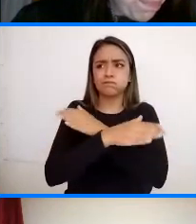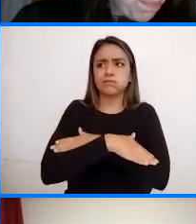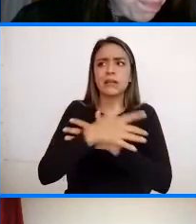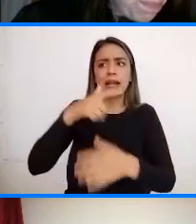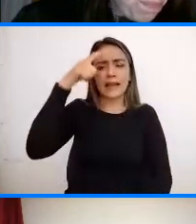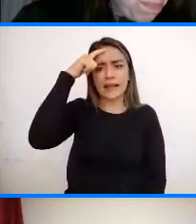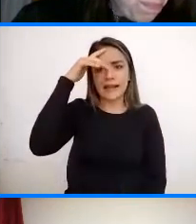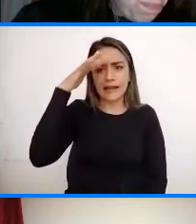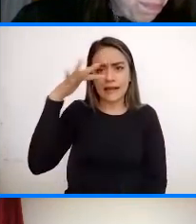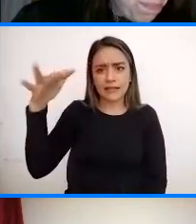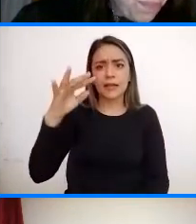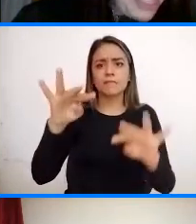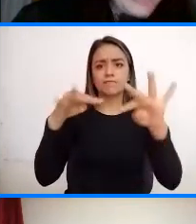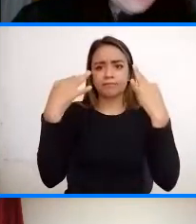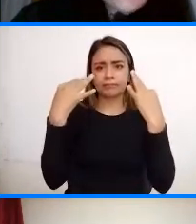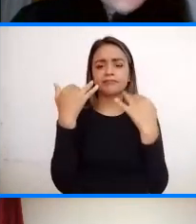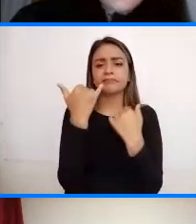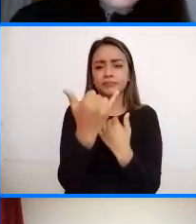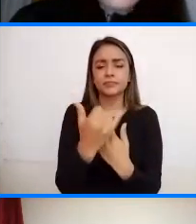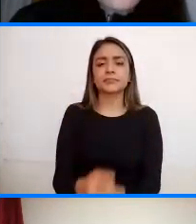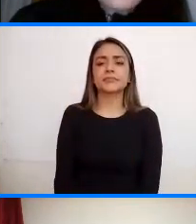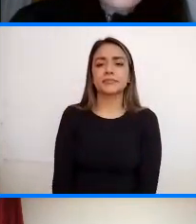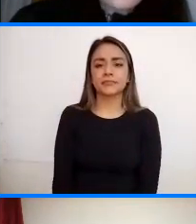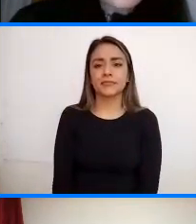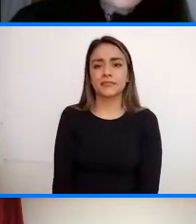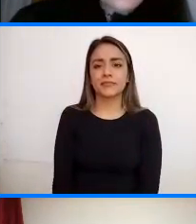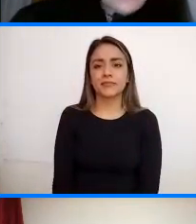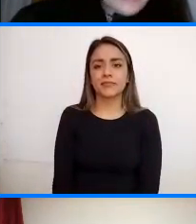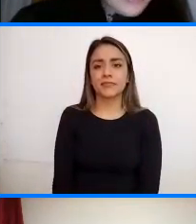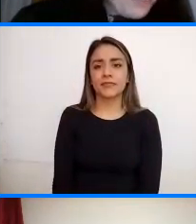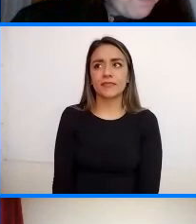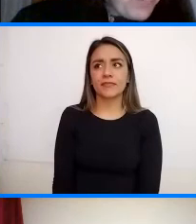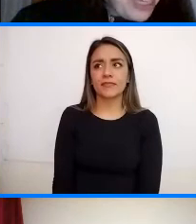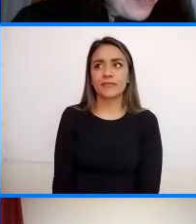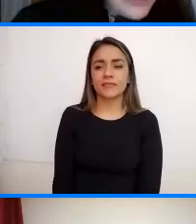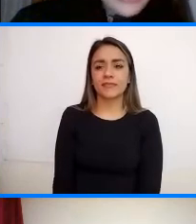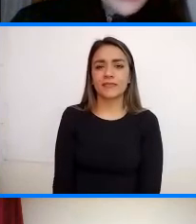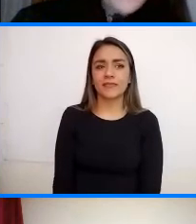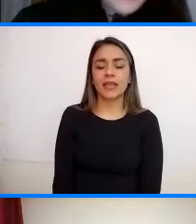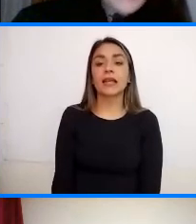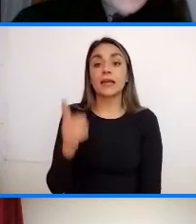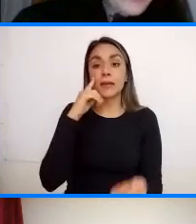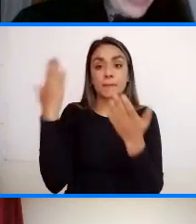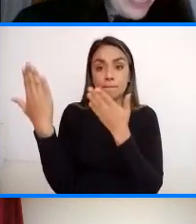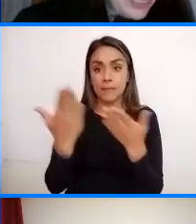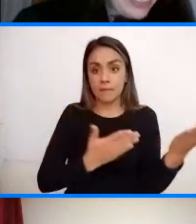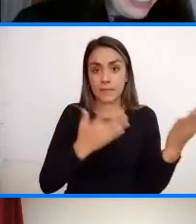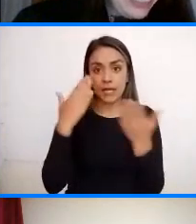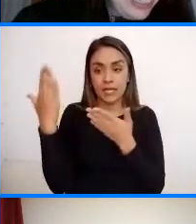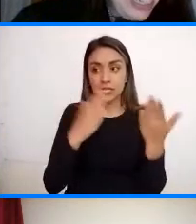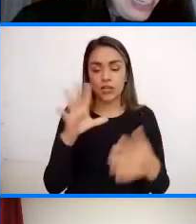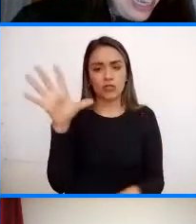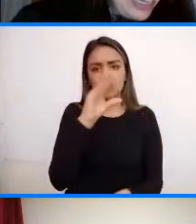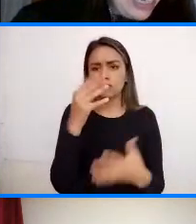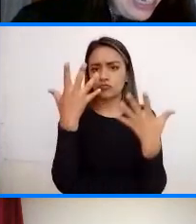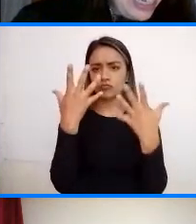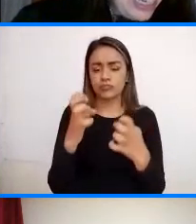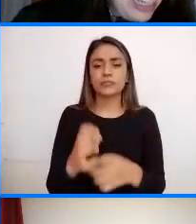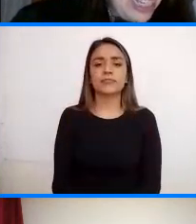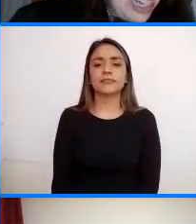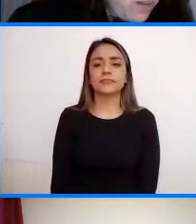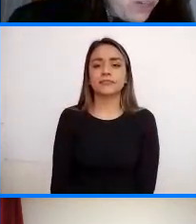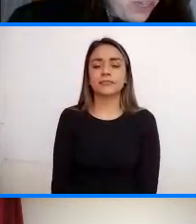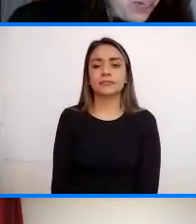ven Profe Sí No mejor dicho Bienvenidos a la nevera Cuando quieran Aquí